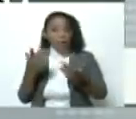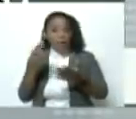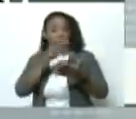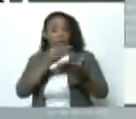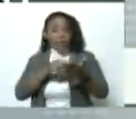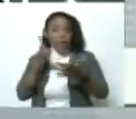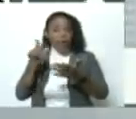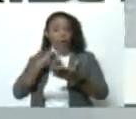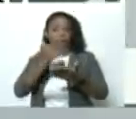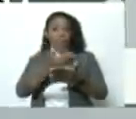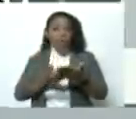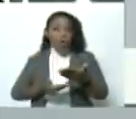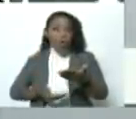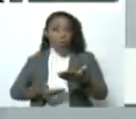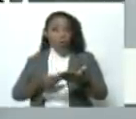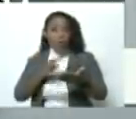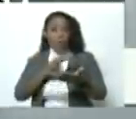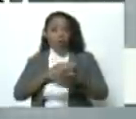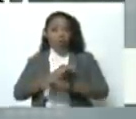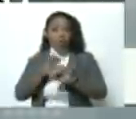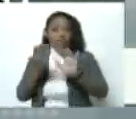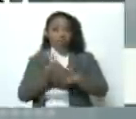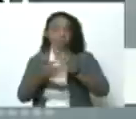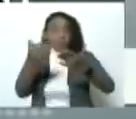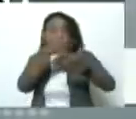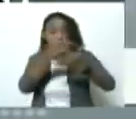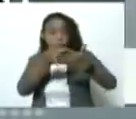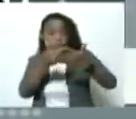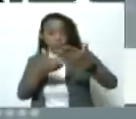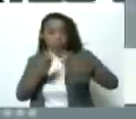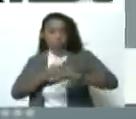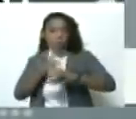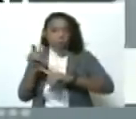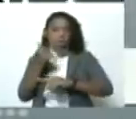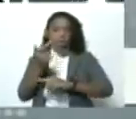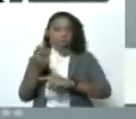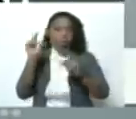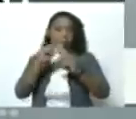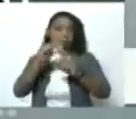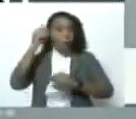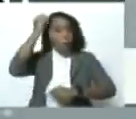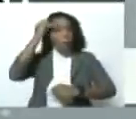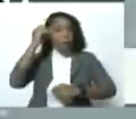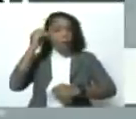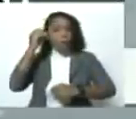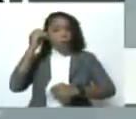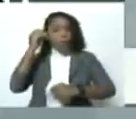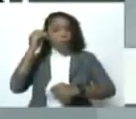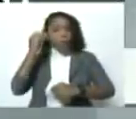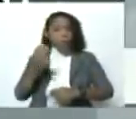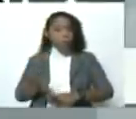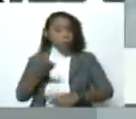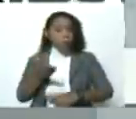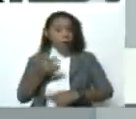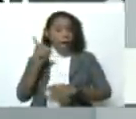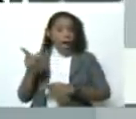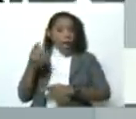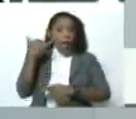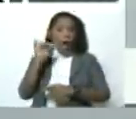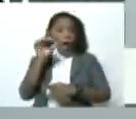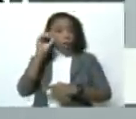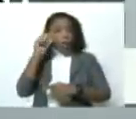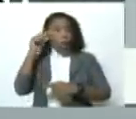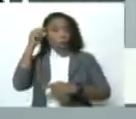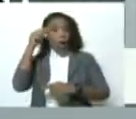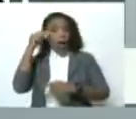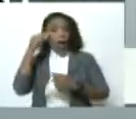cuidado este informe final, hay que leer entre líneas, porque además ellos dicen una cosa, Barri, que es muy importante, si tú tienes observaciones de